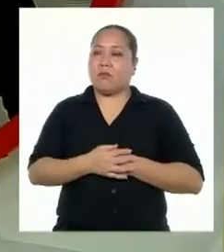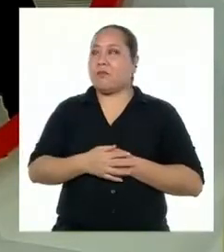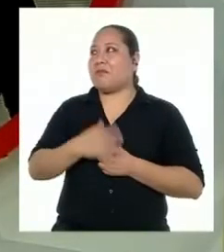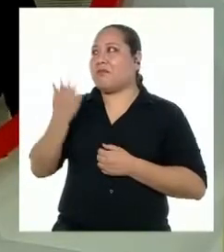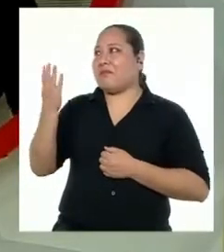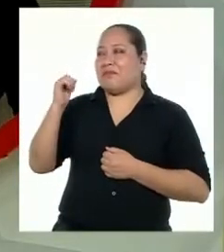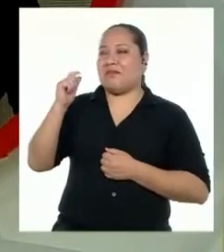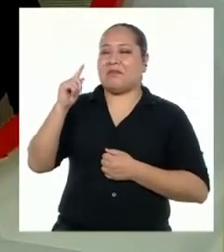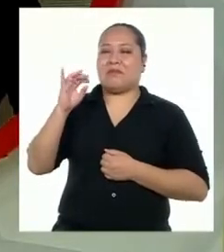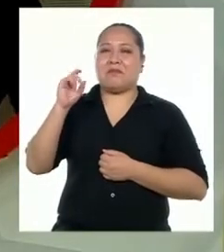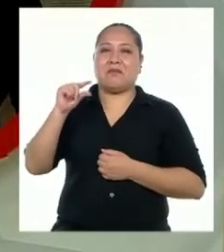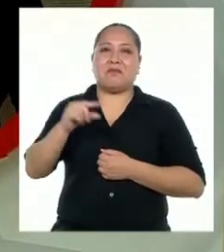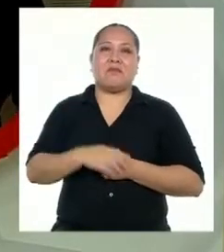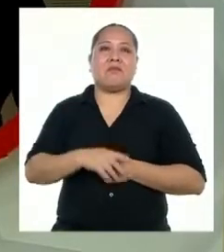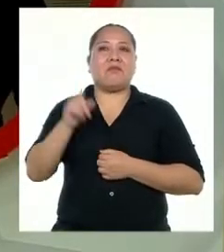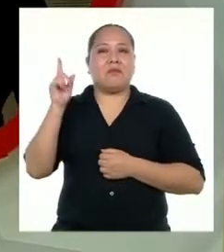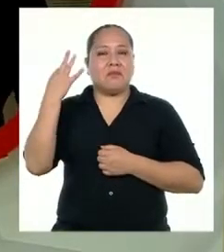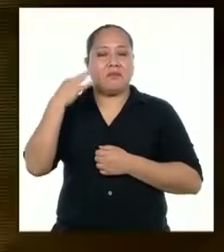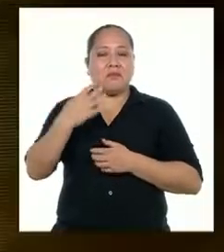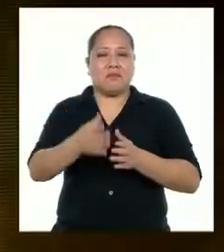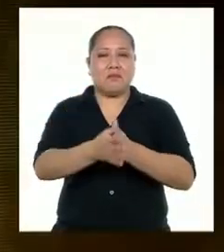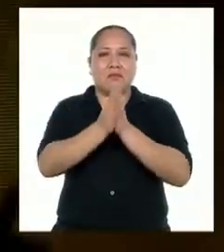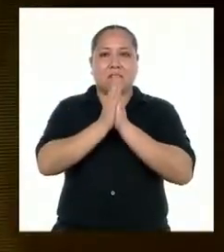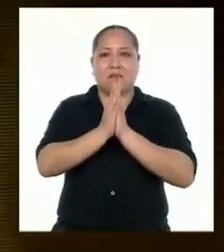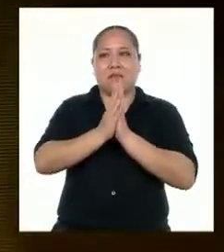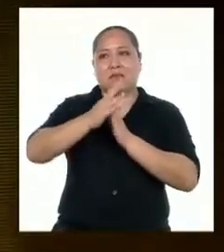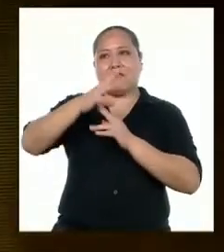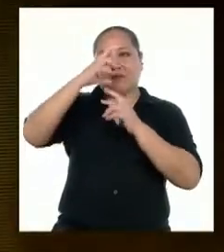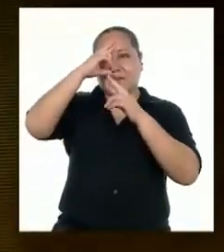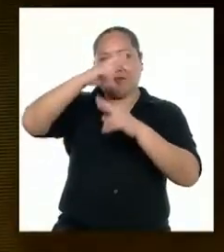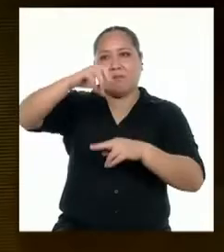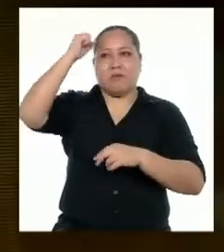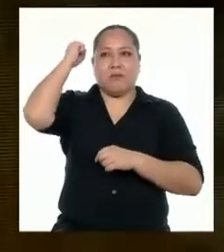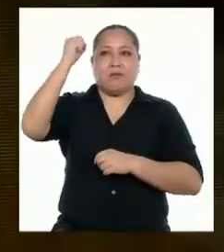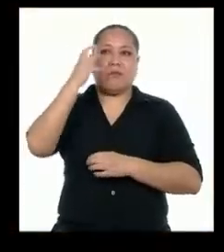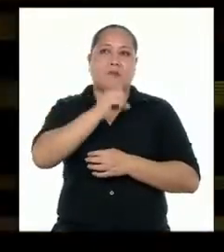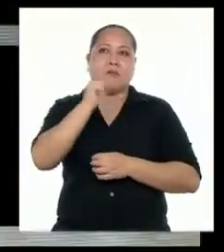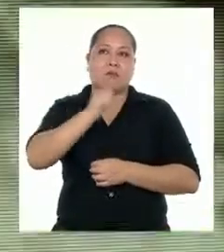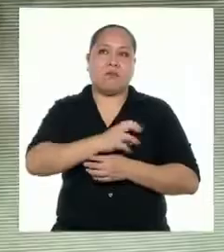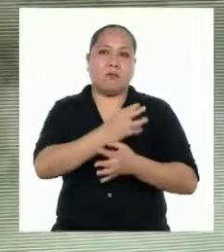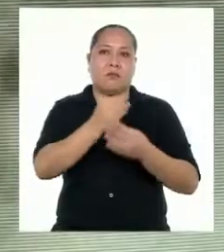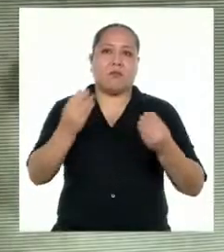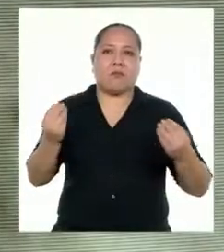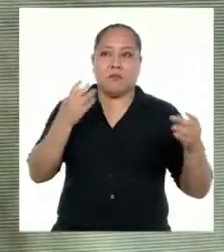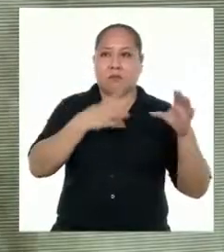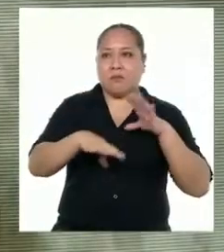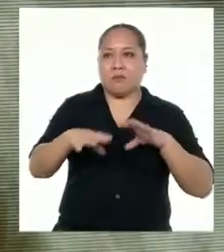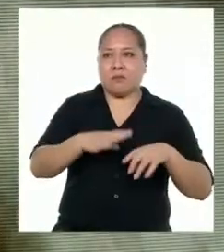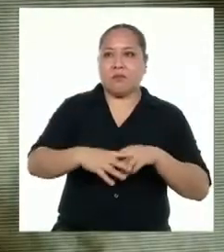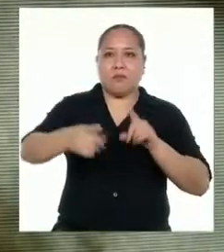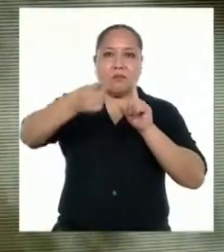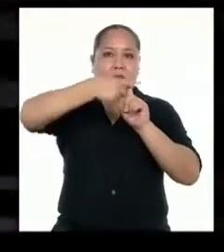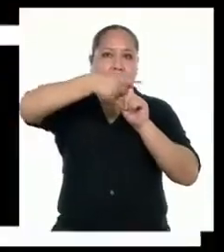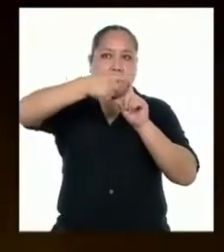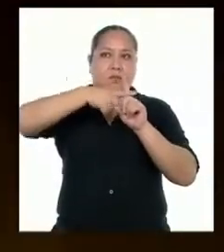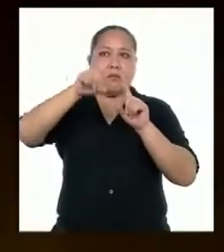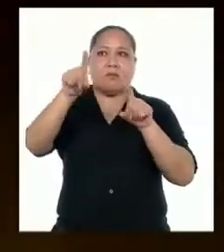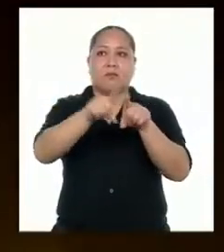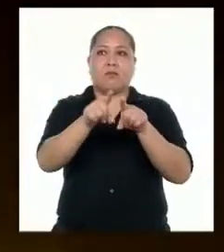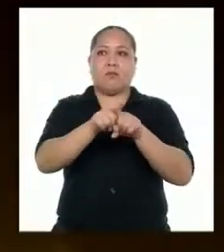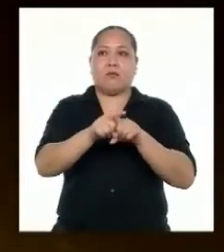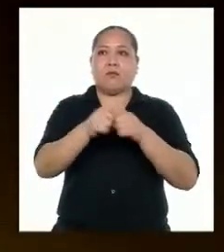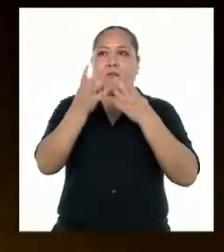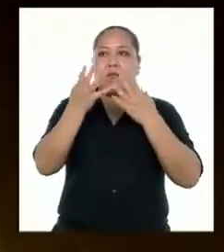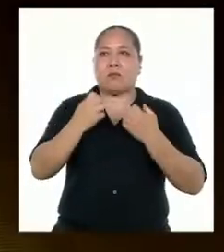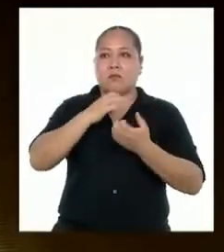Atoj! Tú siempre pidiendo respeto a los derechos. Por supuesto. Hay mucho que hacer aún. Ser positivos también es querer